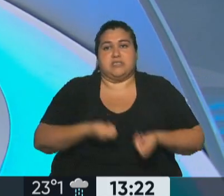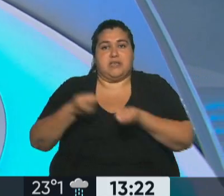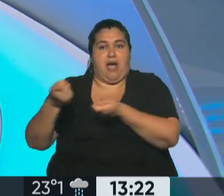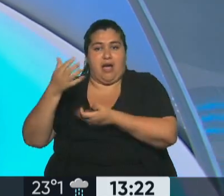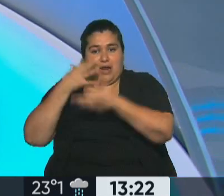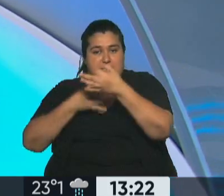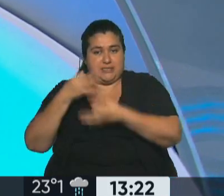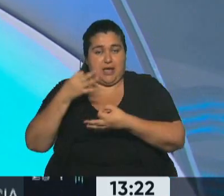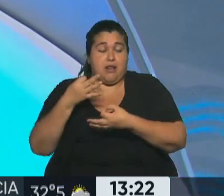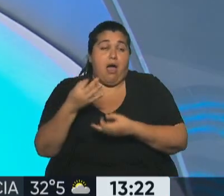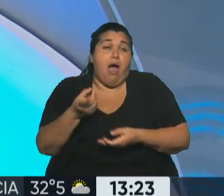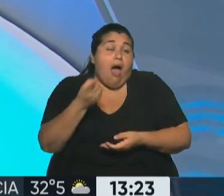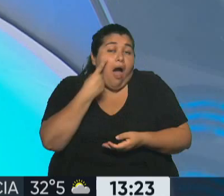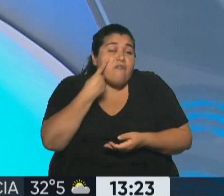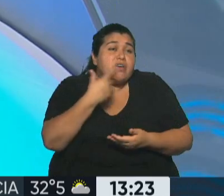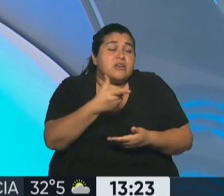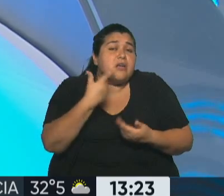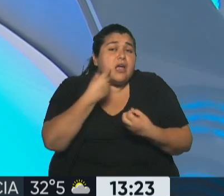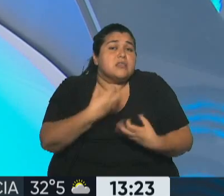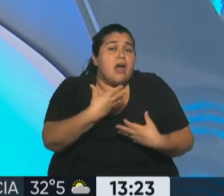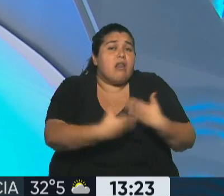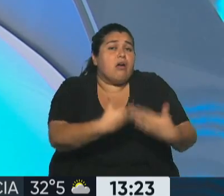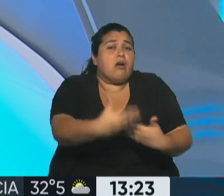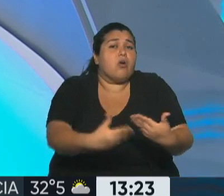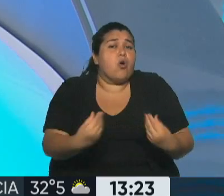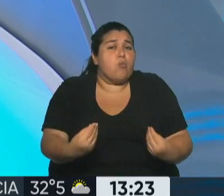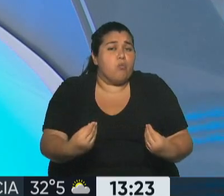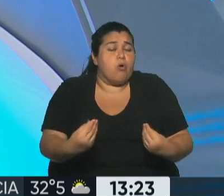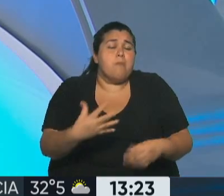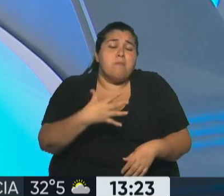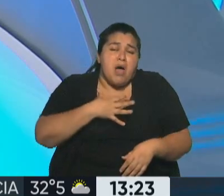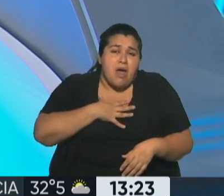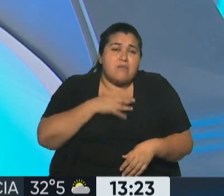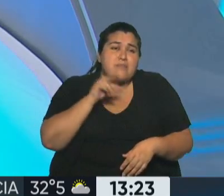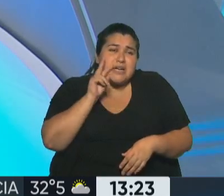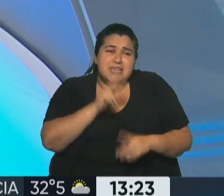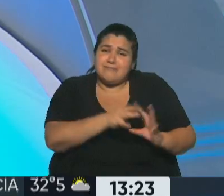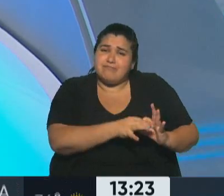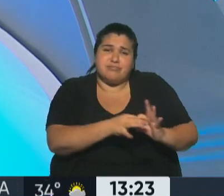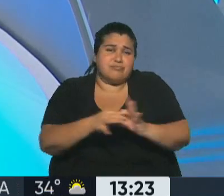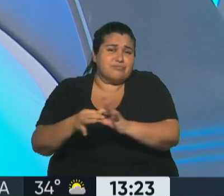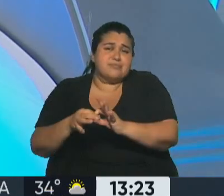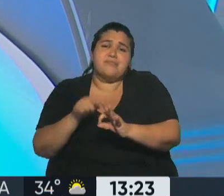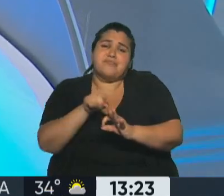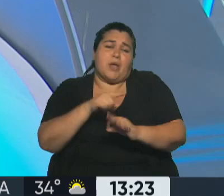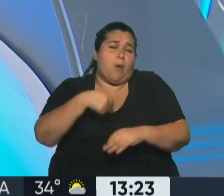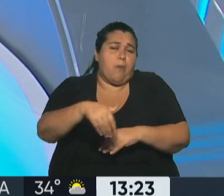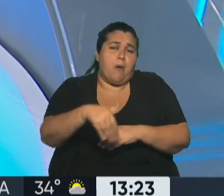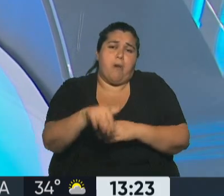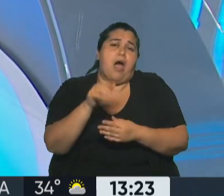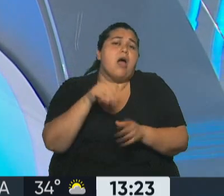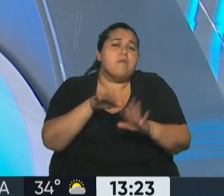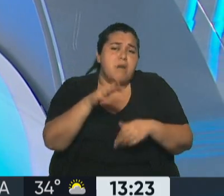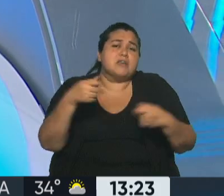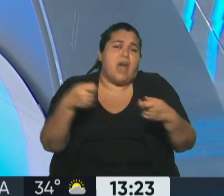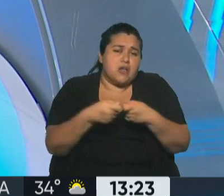Veamos, vamos a ver cómo se desarrollan los acontecimientos, pero para mí todo va encaminado a una condena por la asociación ilícita.